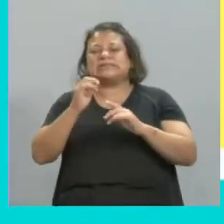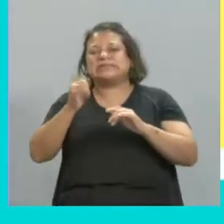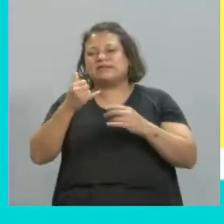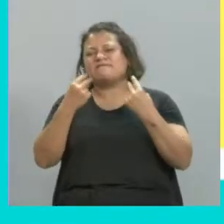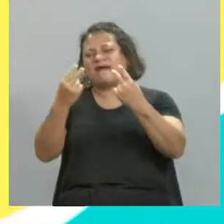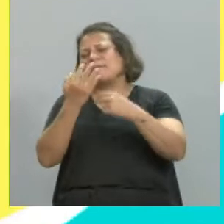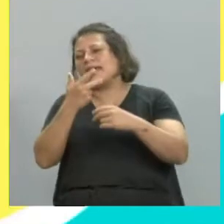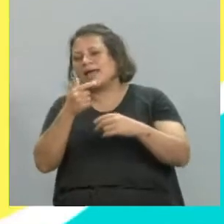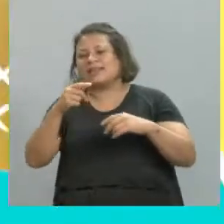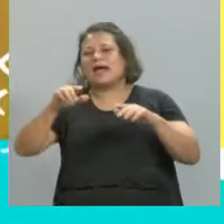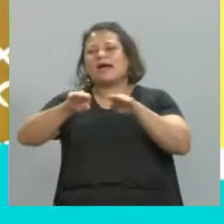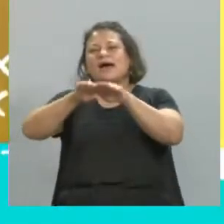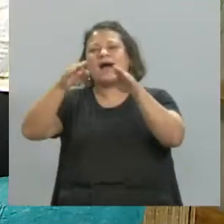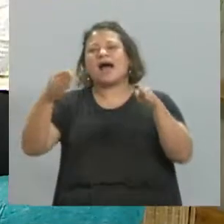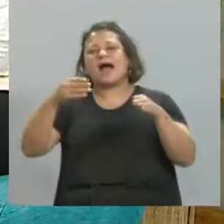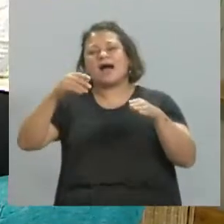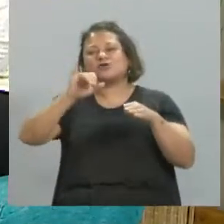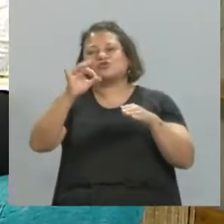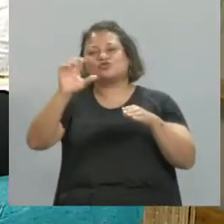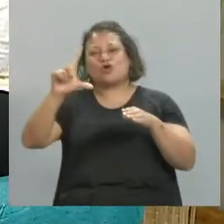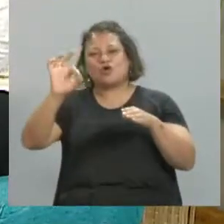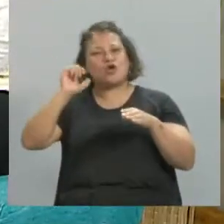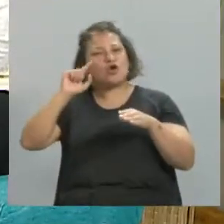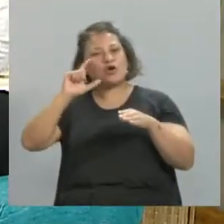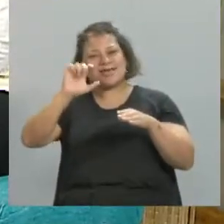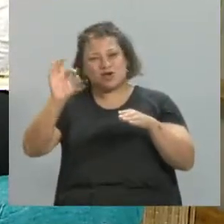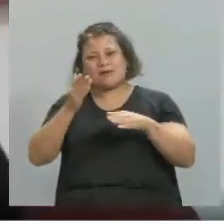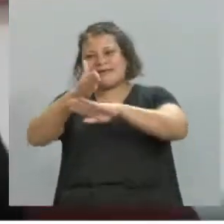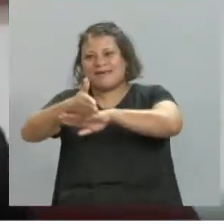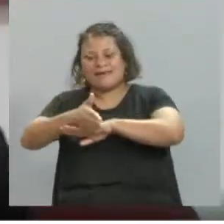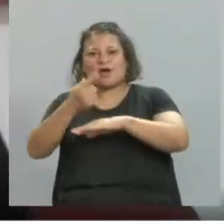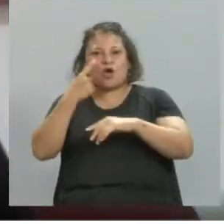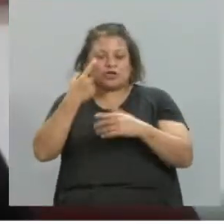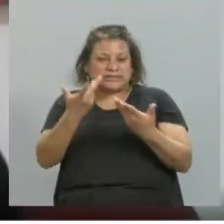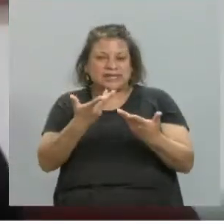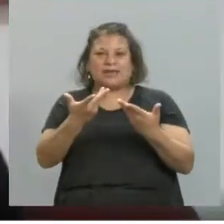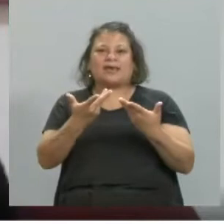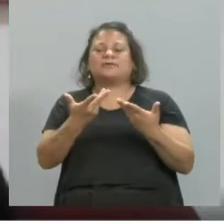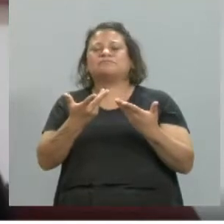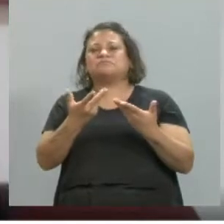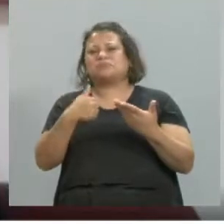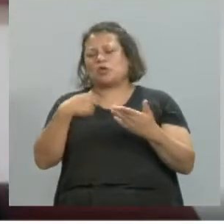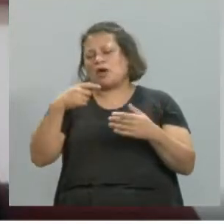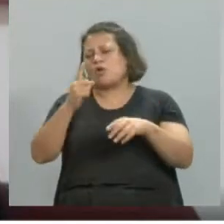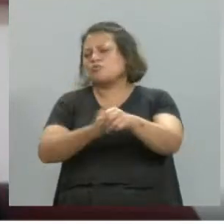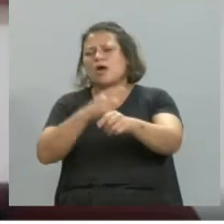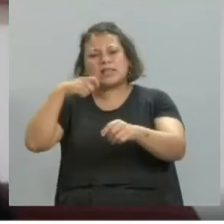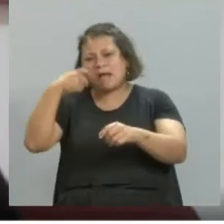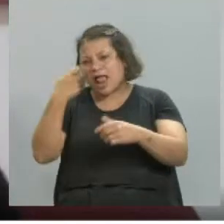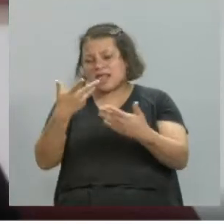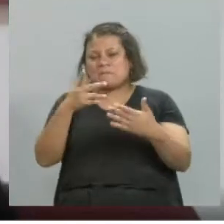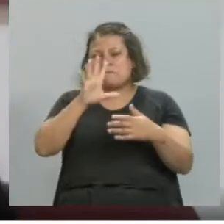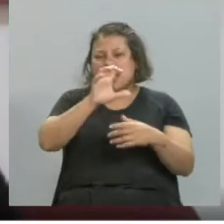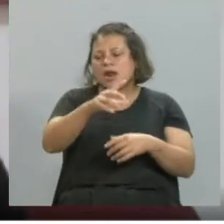y alguna vez estuve en un safari, y he estado como animales domésticos también, trabajo mucho con animales domésticos. Pero, bueno, a veces